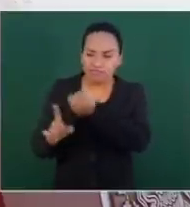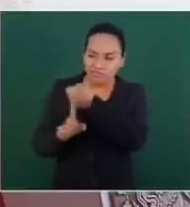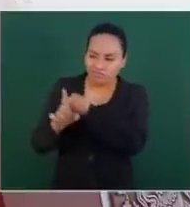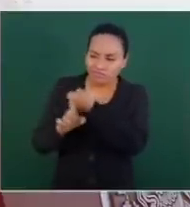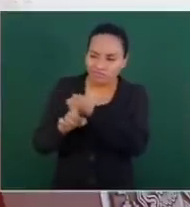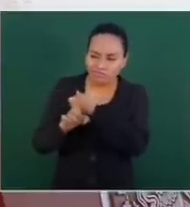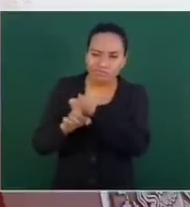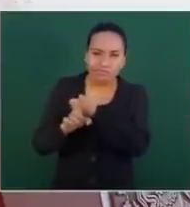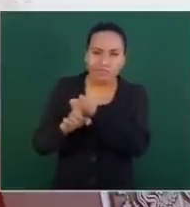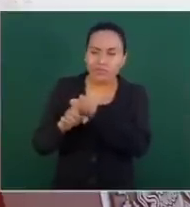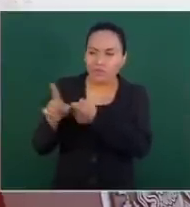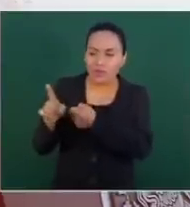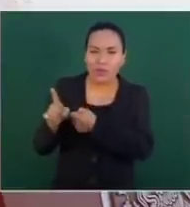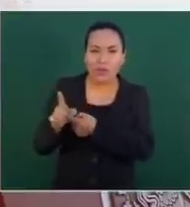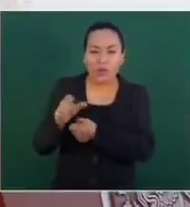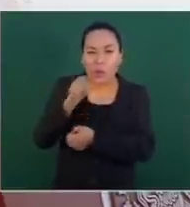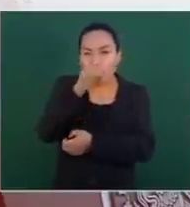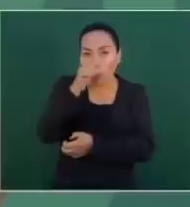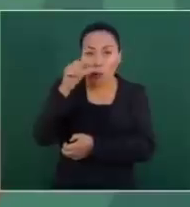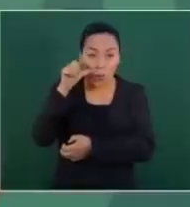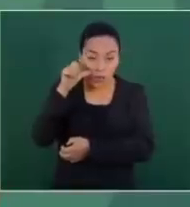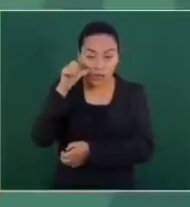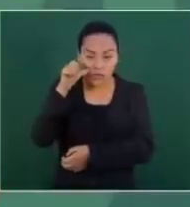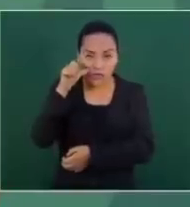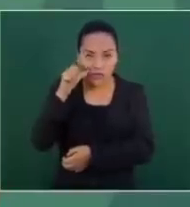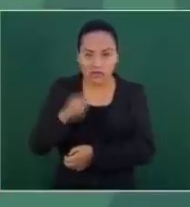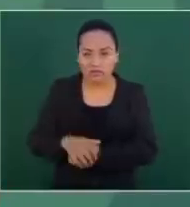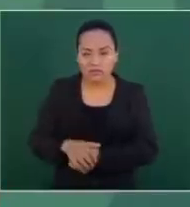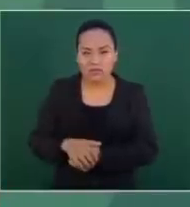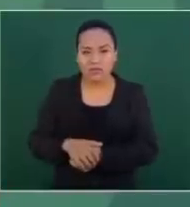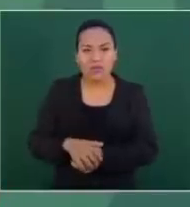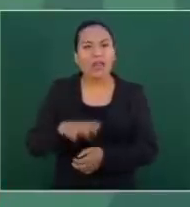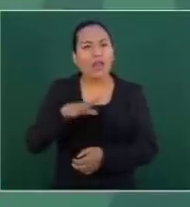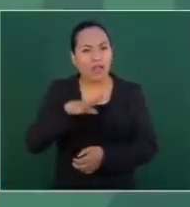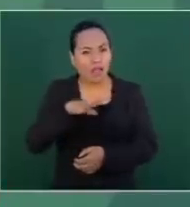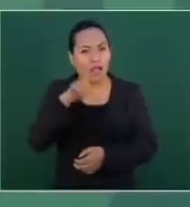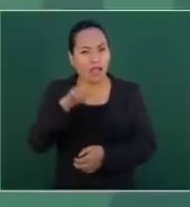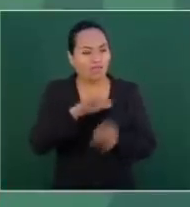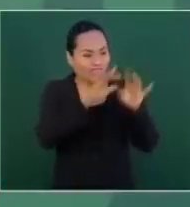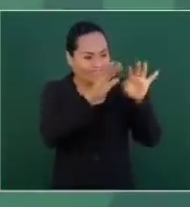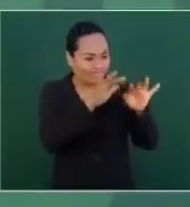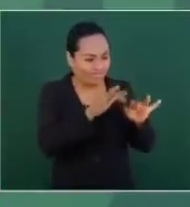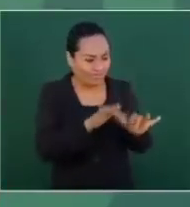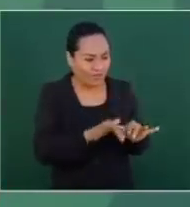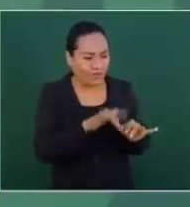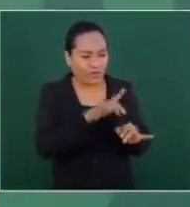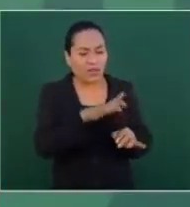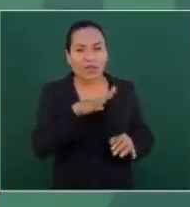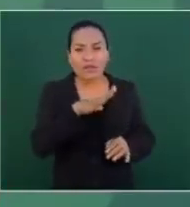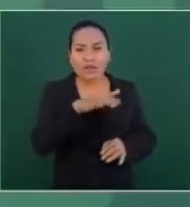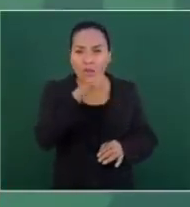Hay una carta de Juárez, deslindándose